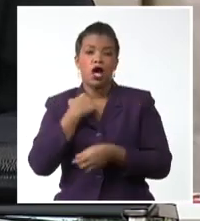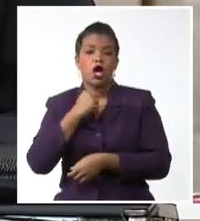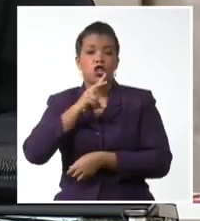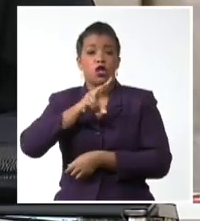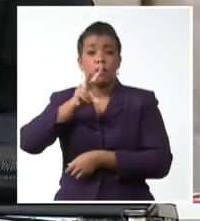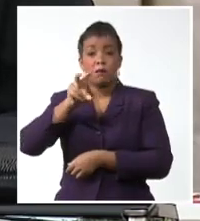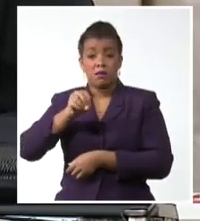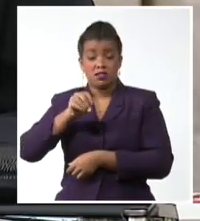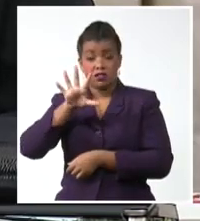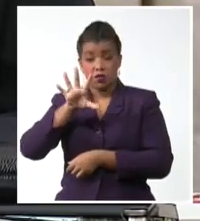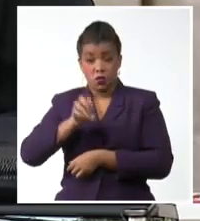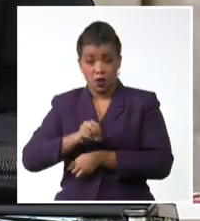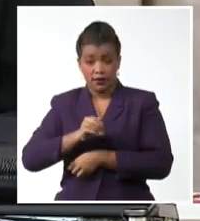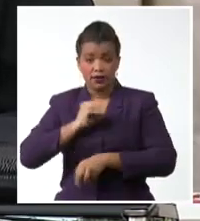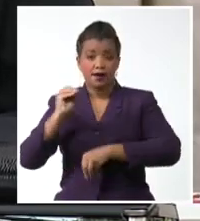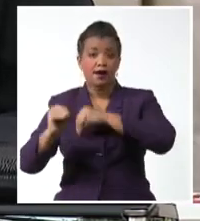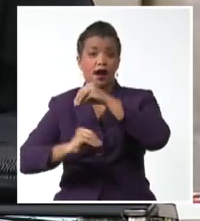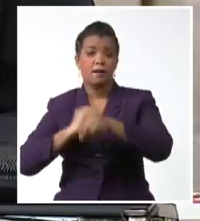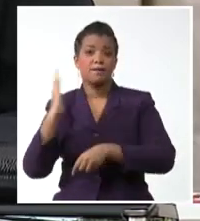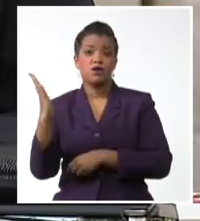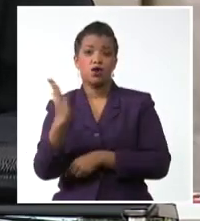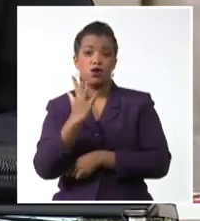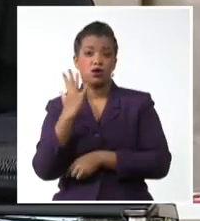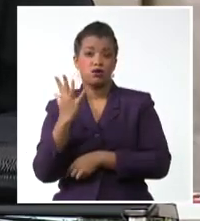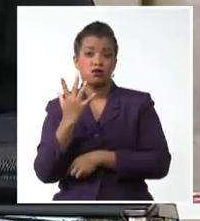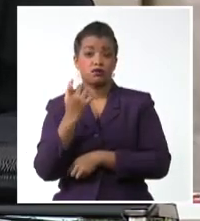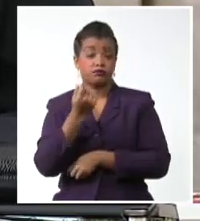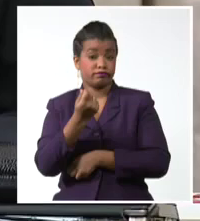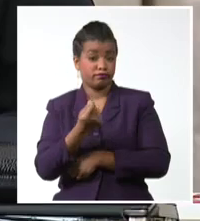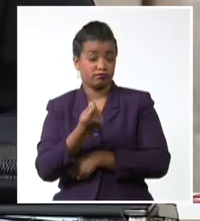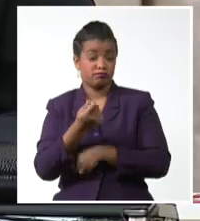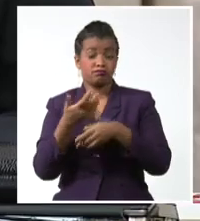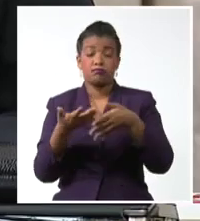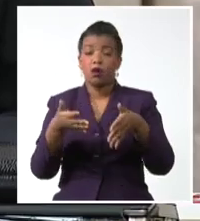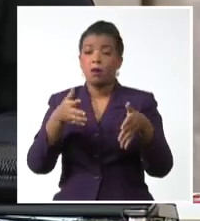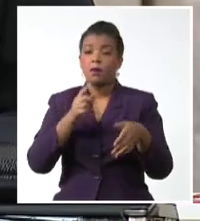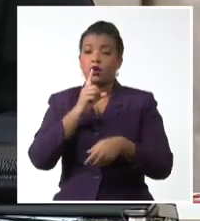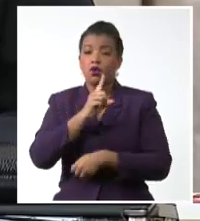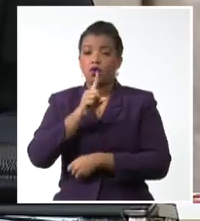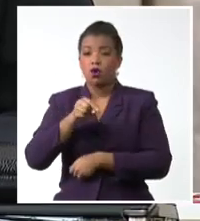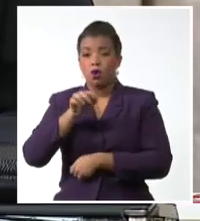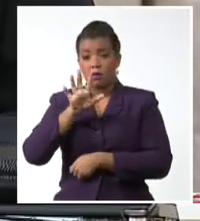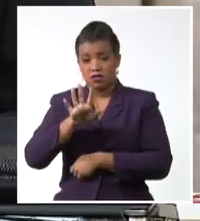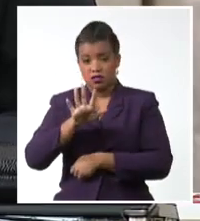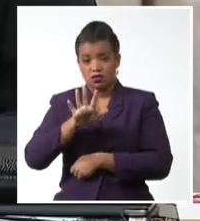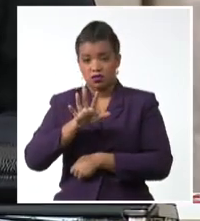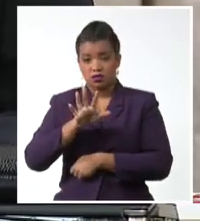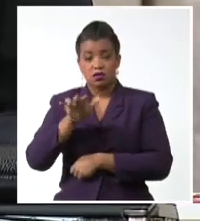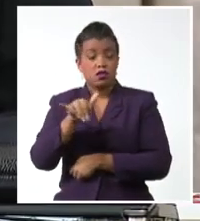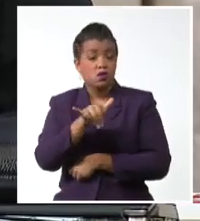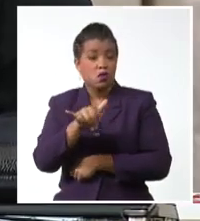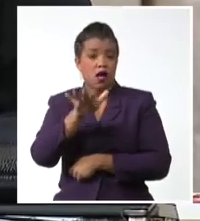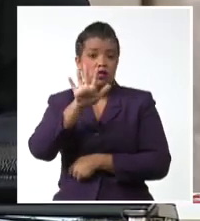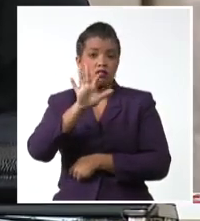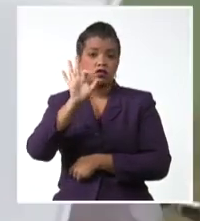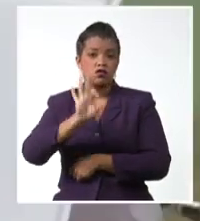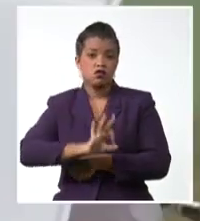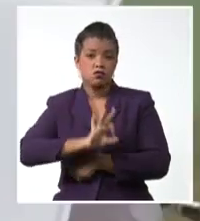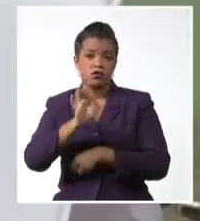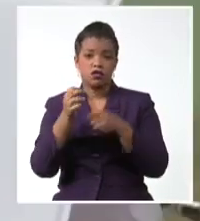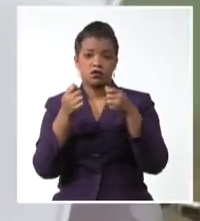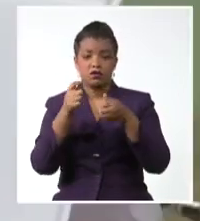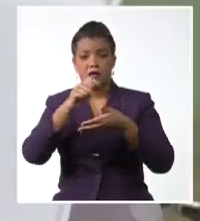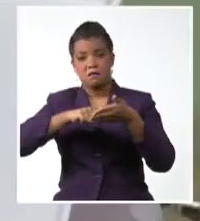cambio climático en la región representará entre el 1,5% y el 5% del PIB regional